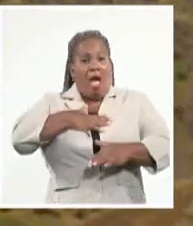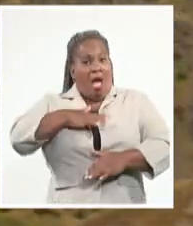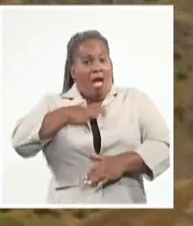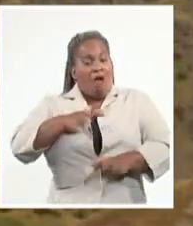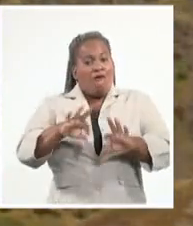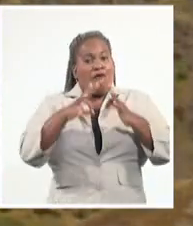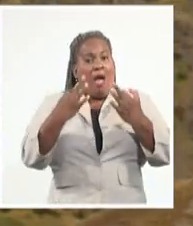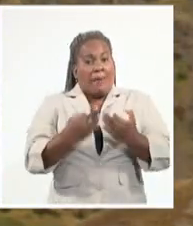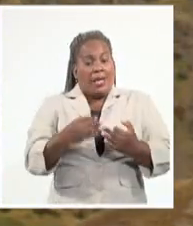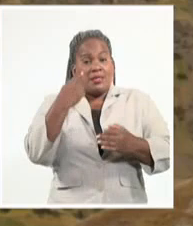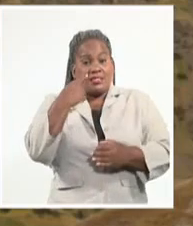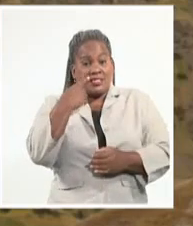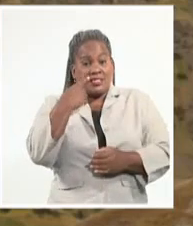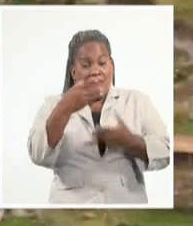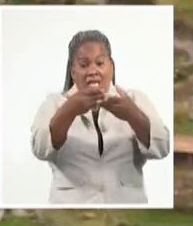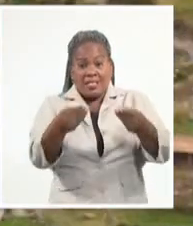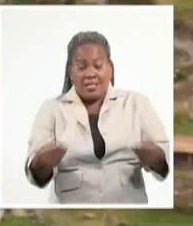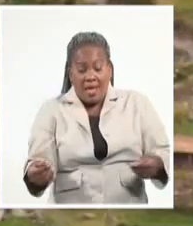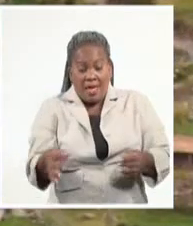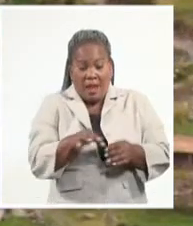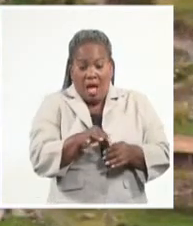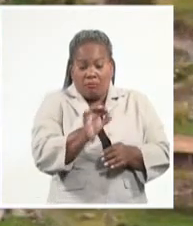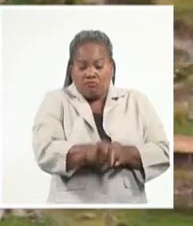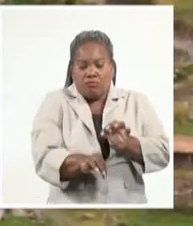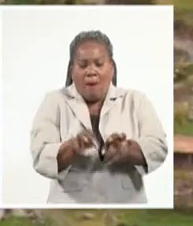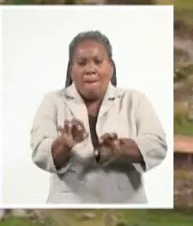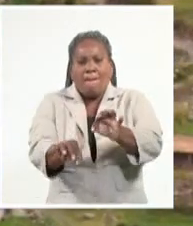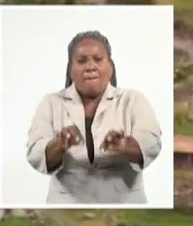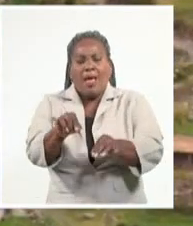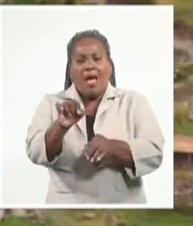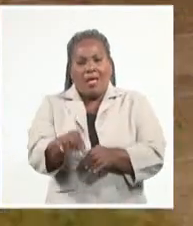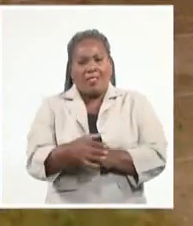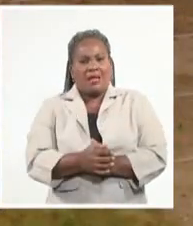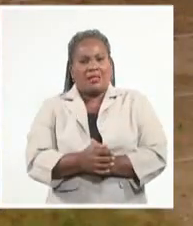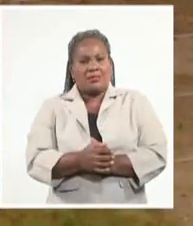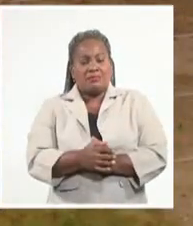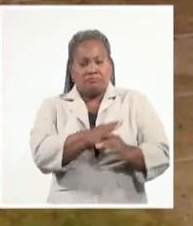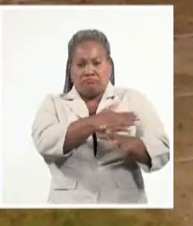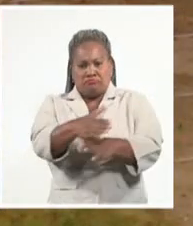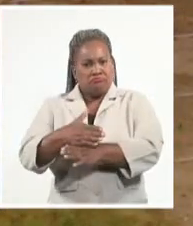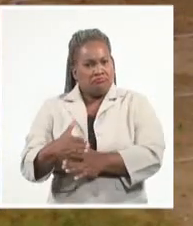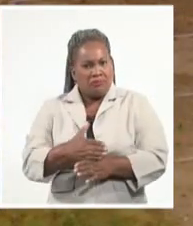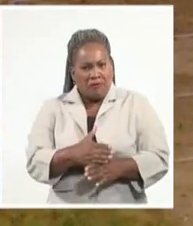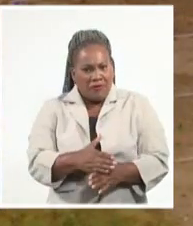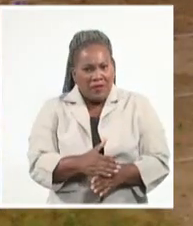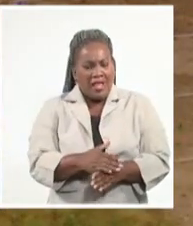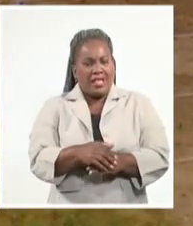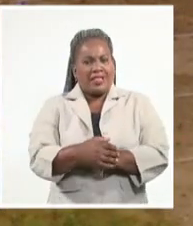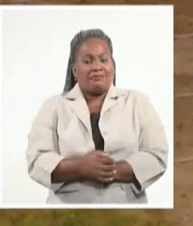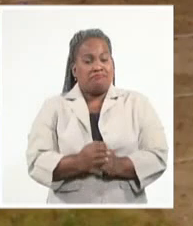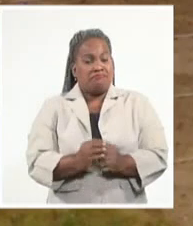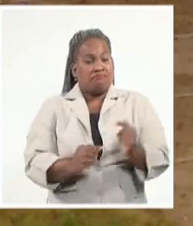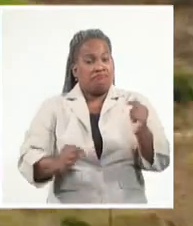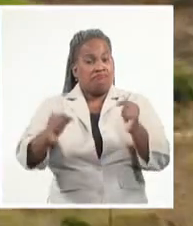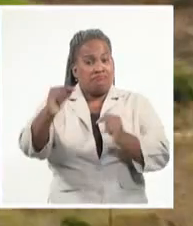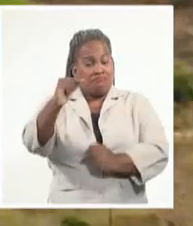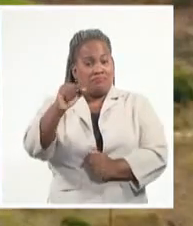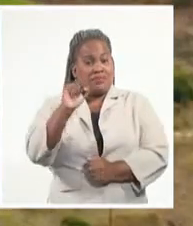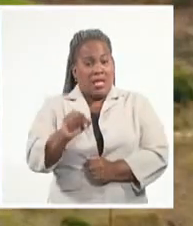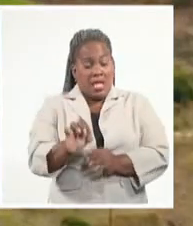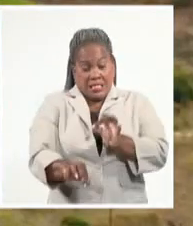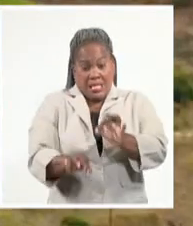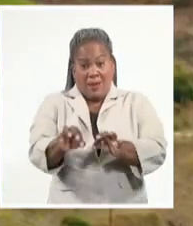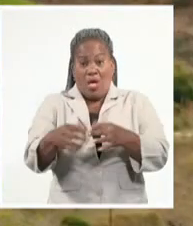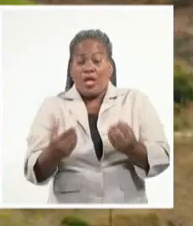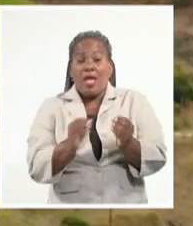terrenos de los campesinos de la zona, dedicados a los cultivos varios en las laderas, principalmente a la siembra